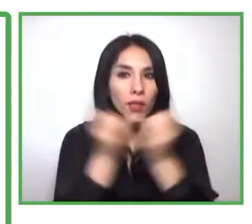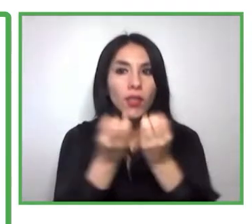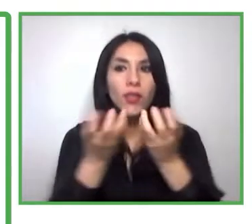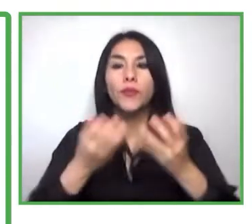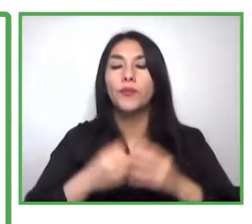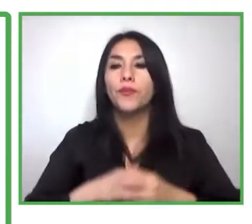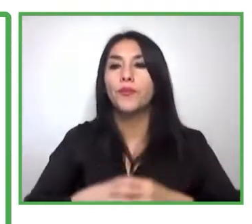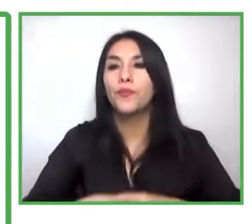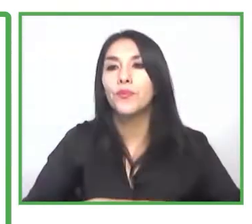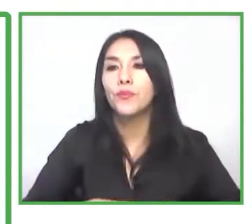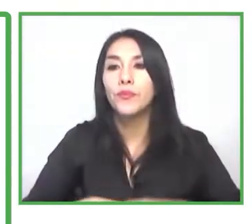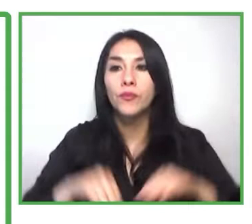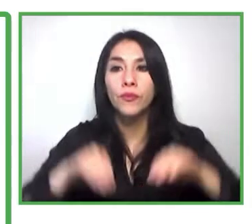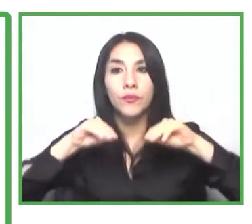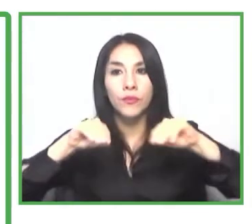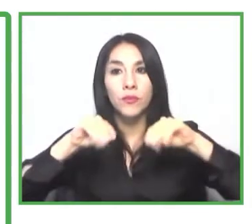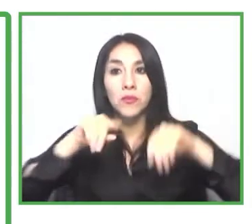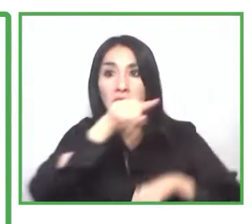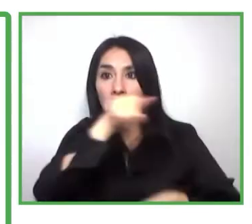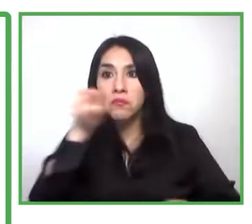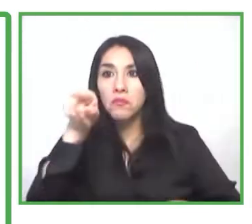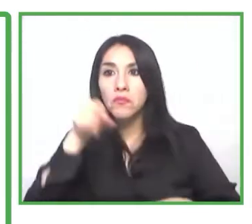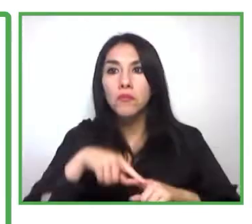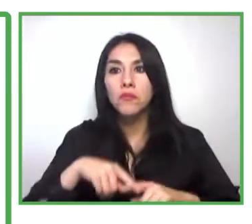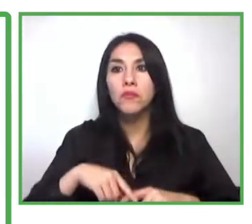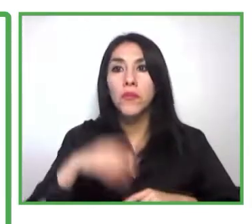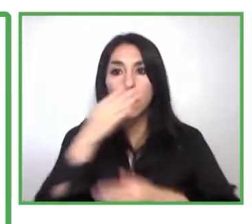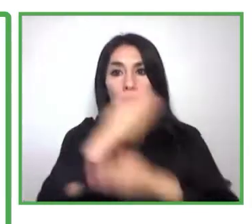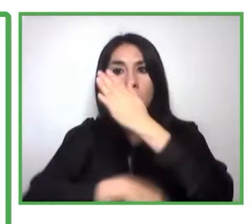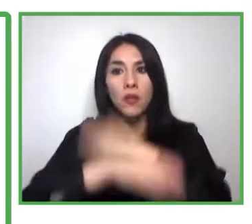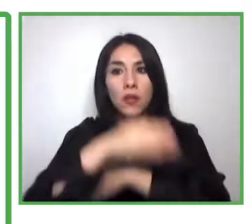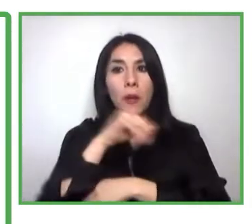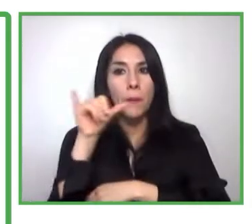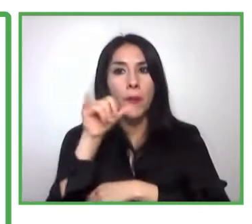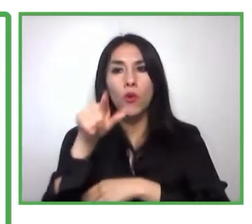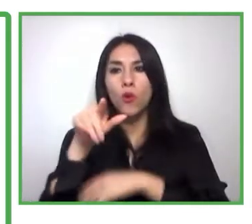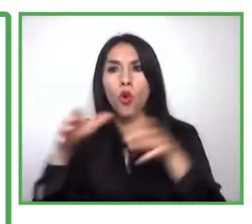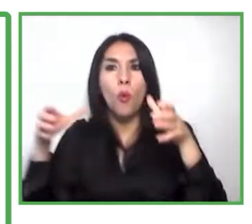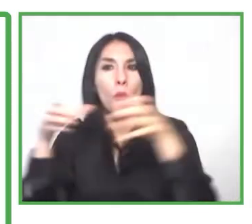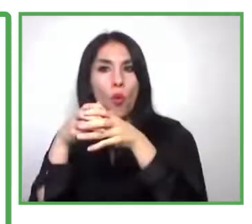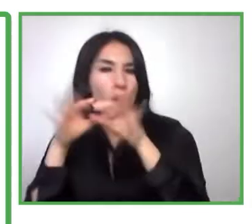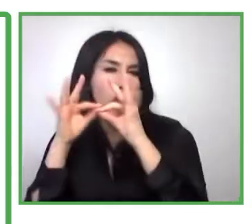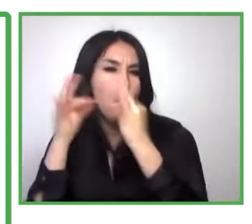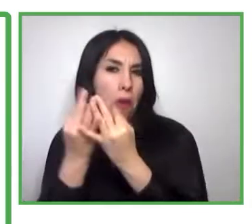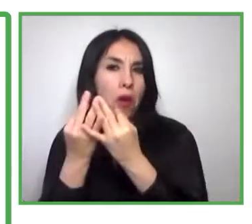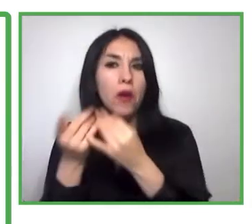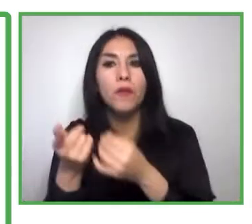qué significa todo este circuito de reclutamiento y selección dentro de las organizaciones.